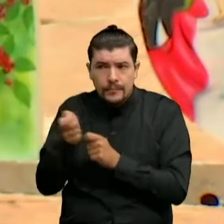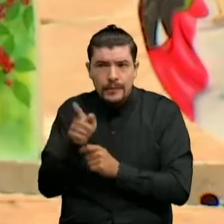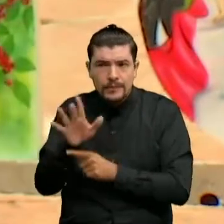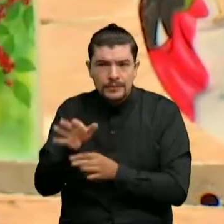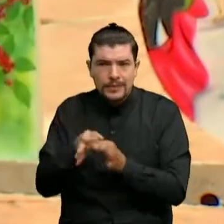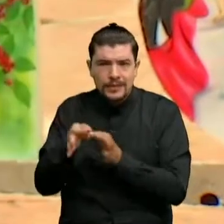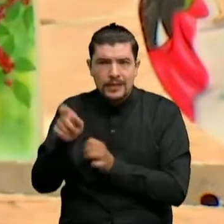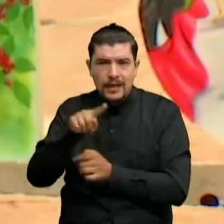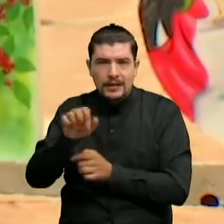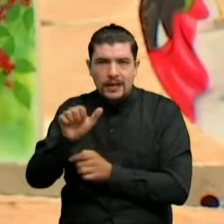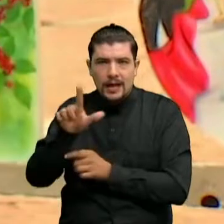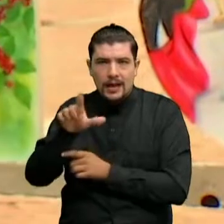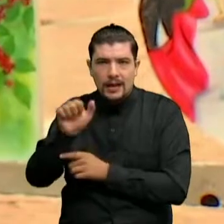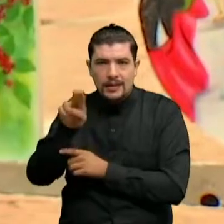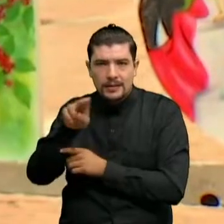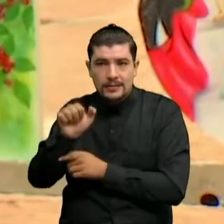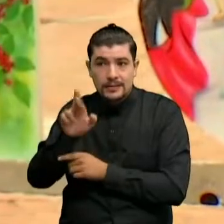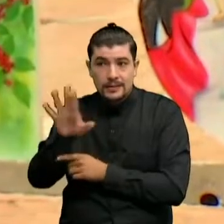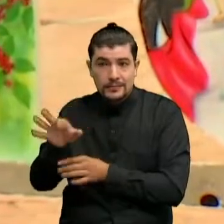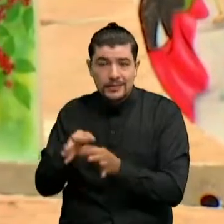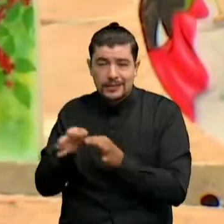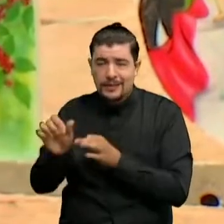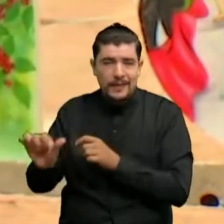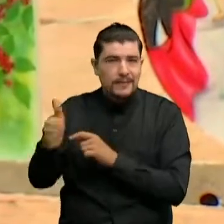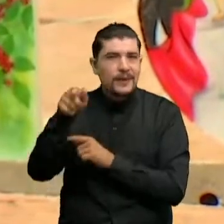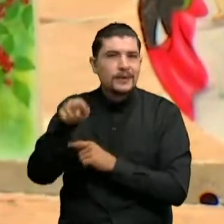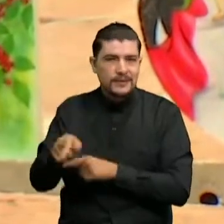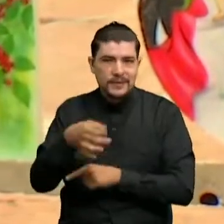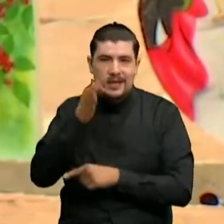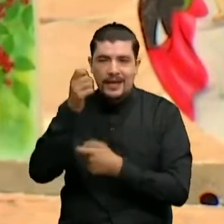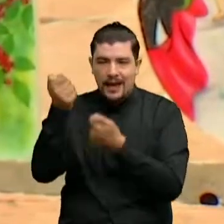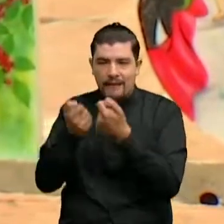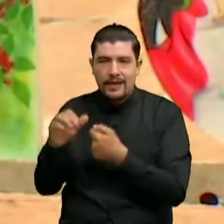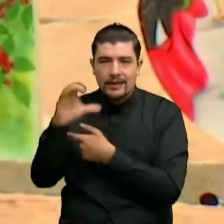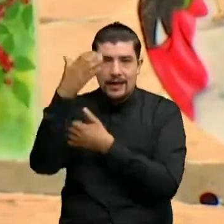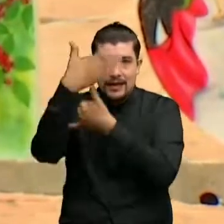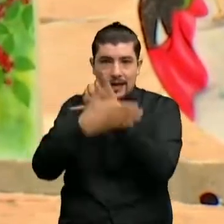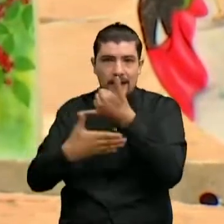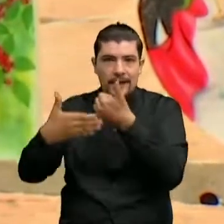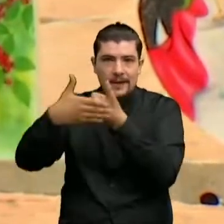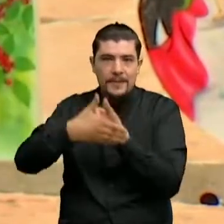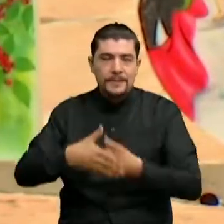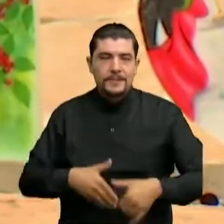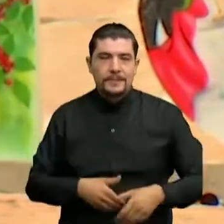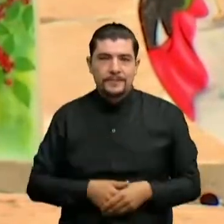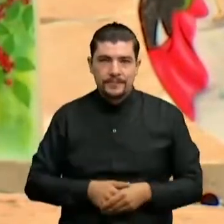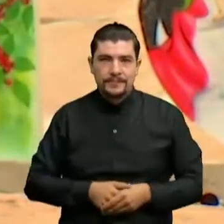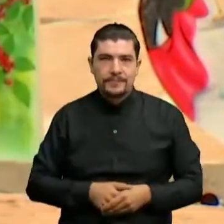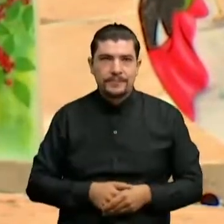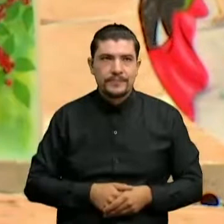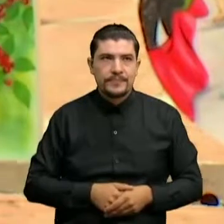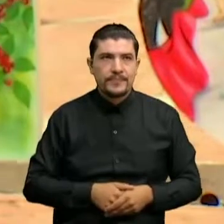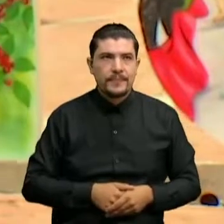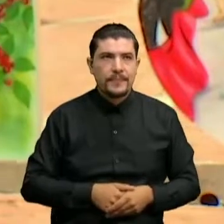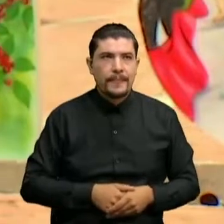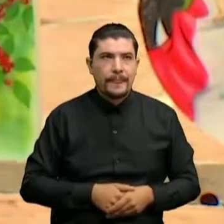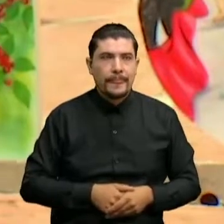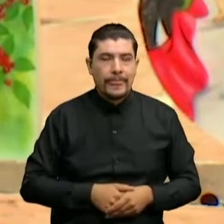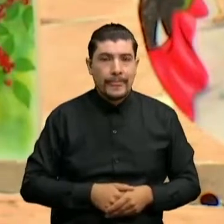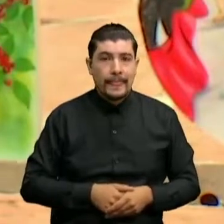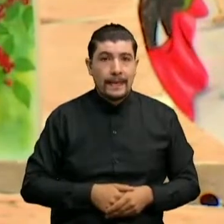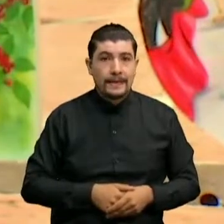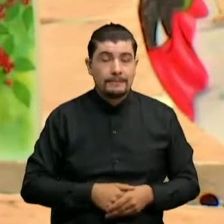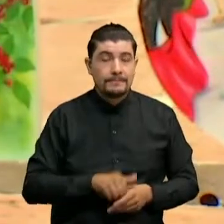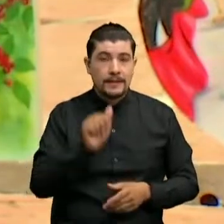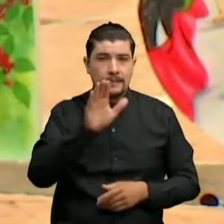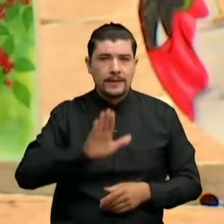municipio de Salazar La cuna del café en nuestro país Y alrededor de este producto agrícola que se cosecha A manera pues a gran escala